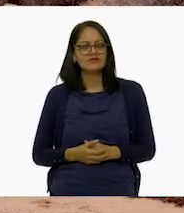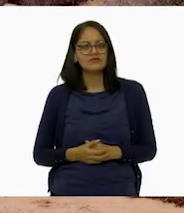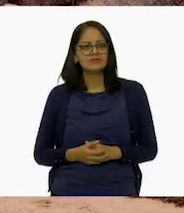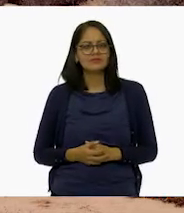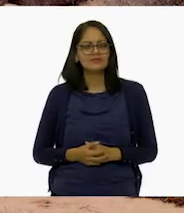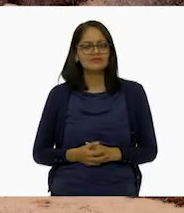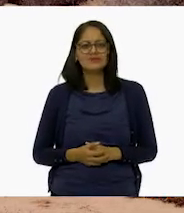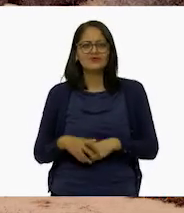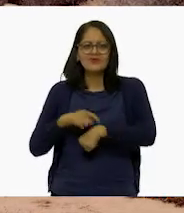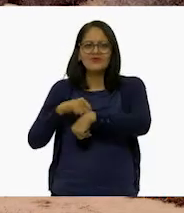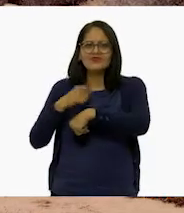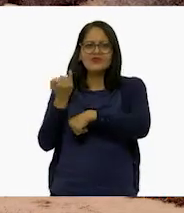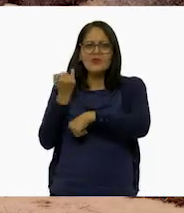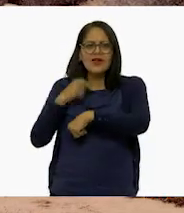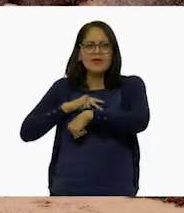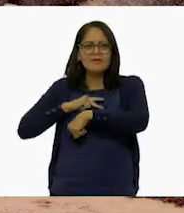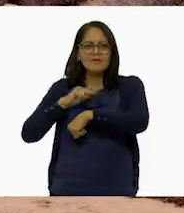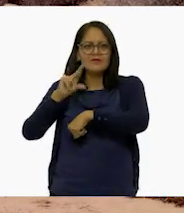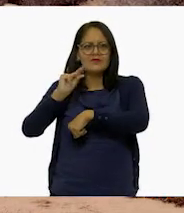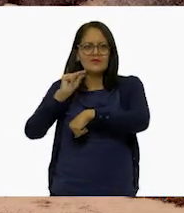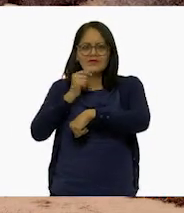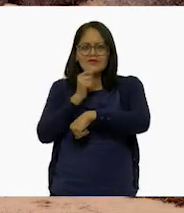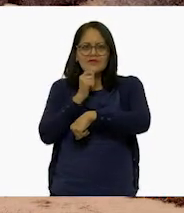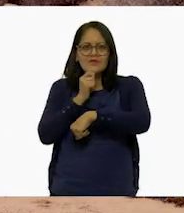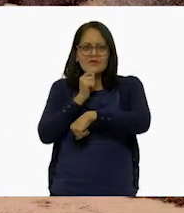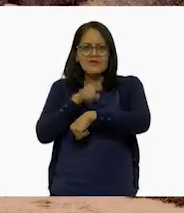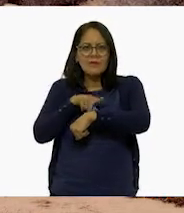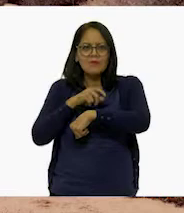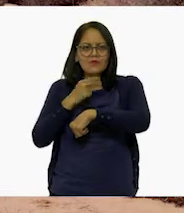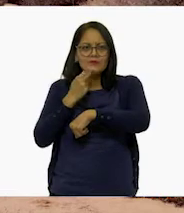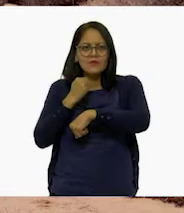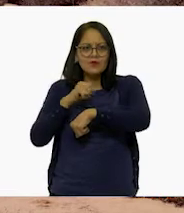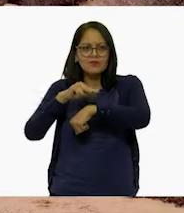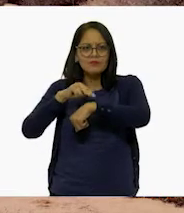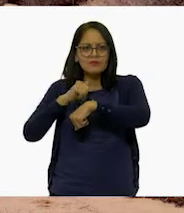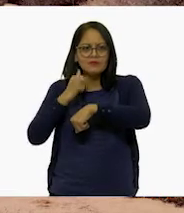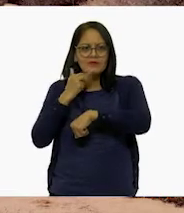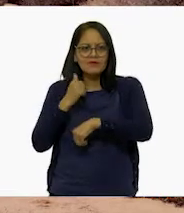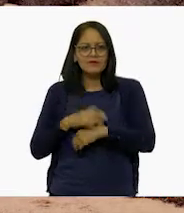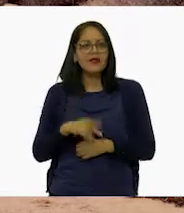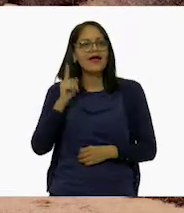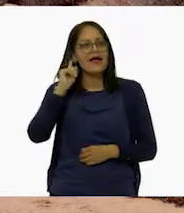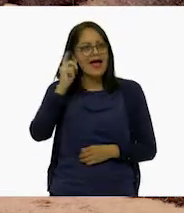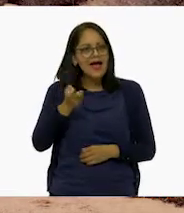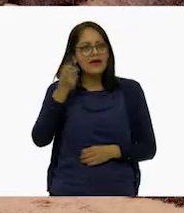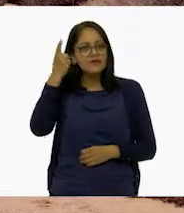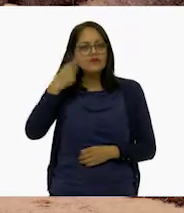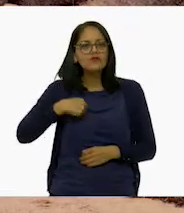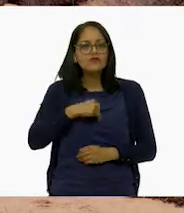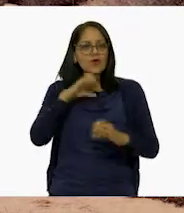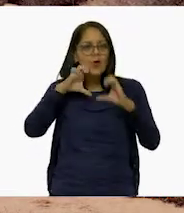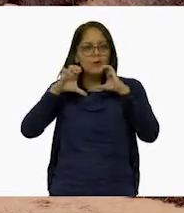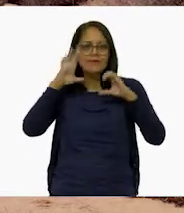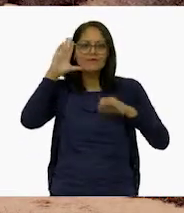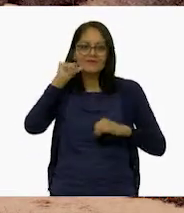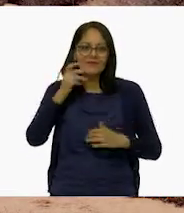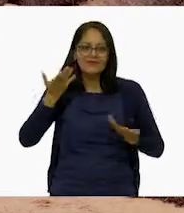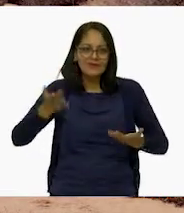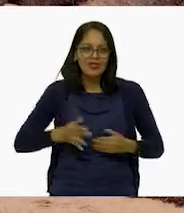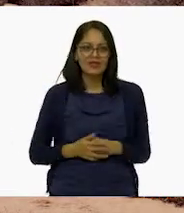No, la mía tampoco funciona. ¡Oh! Por eso no me podía ubicar ni comunicar con ustedes.